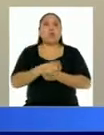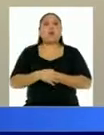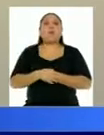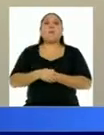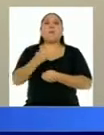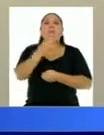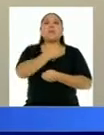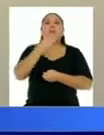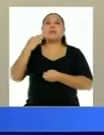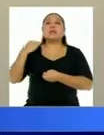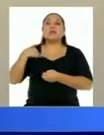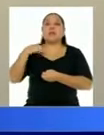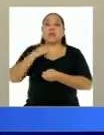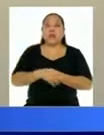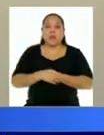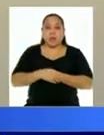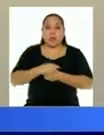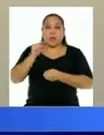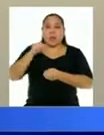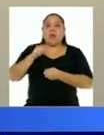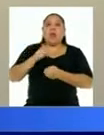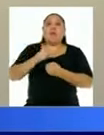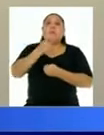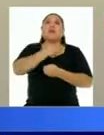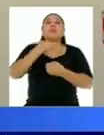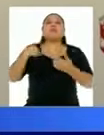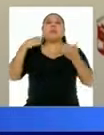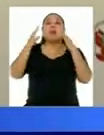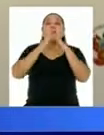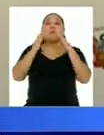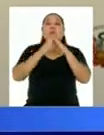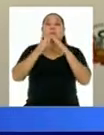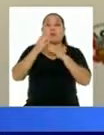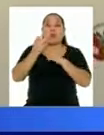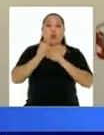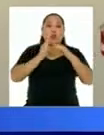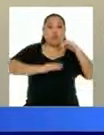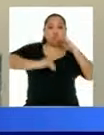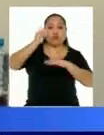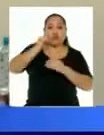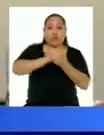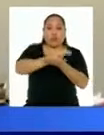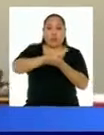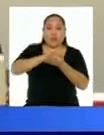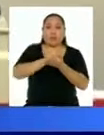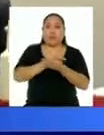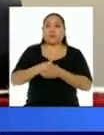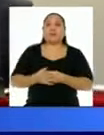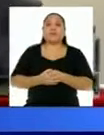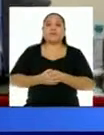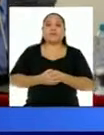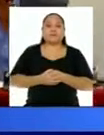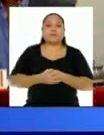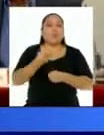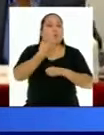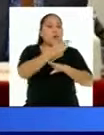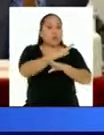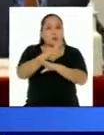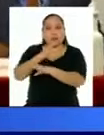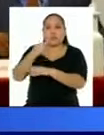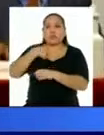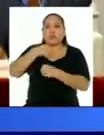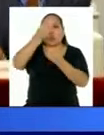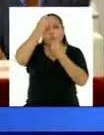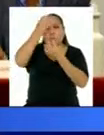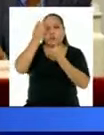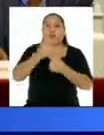Solángel Fernández, ministra de Vivienda, Construcción y Saneamiento. Buenas tardes. En esta oportunidad les voy a informar